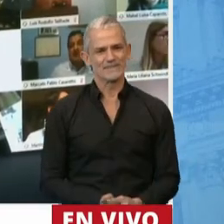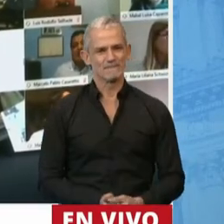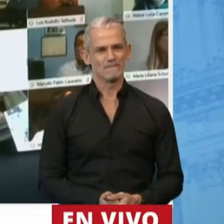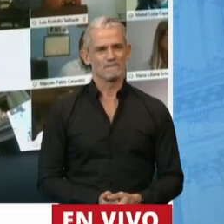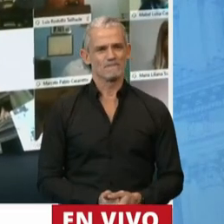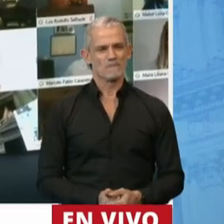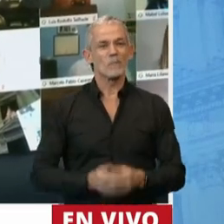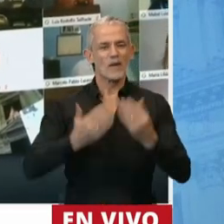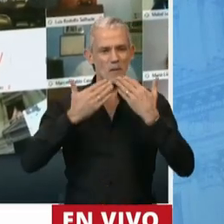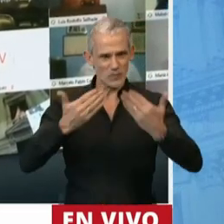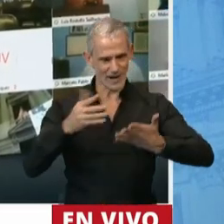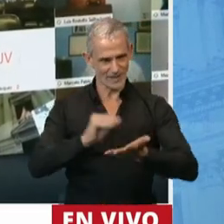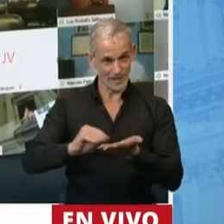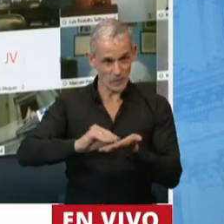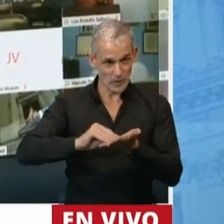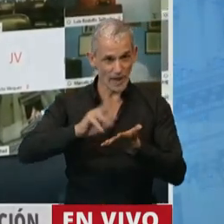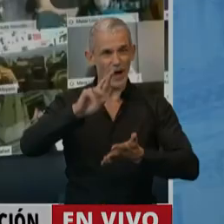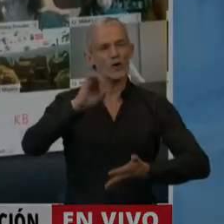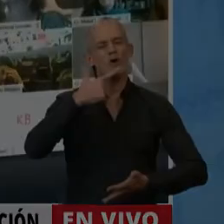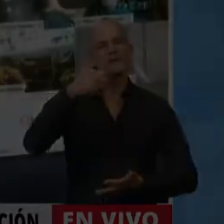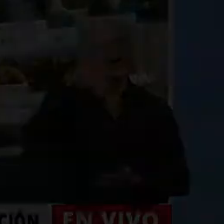Gracias, diputada Roxana Bertone. diputada Roxana